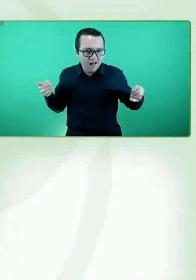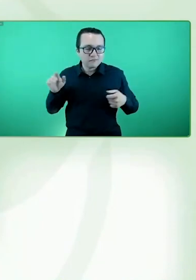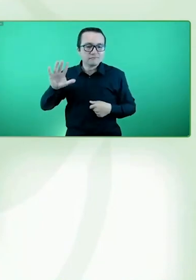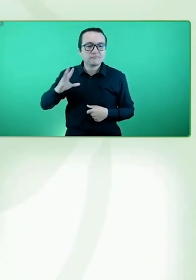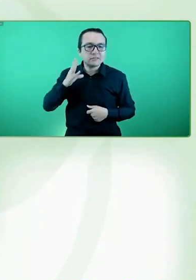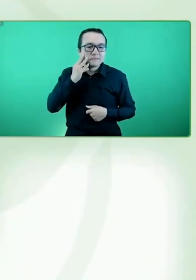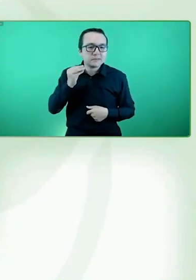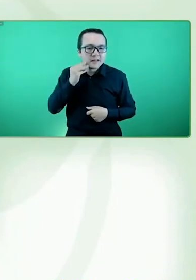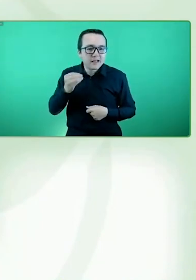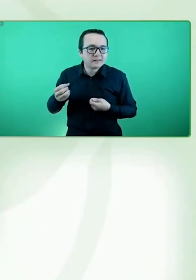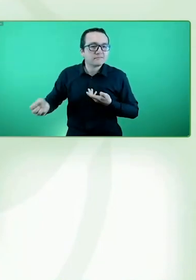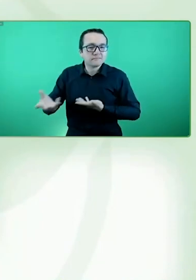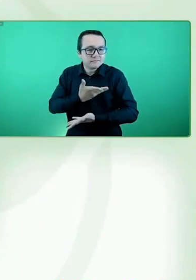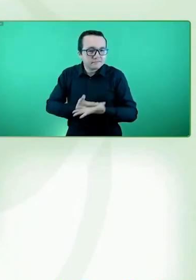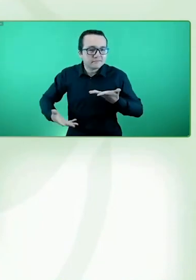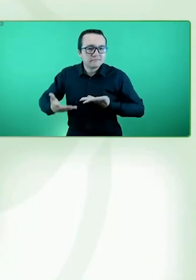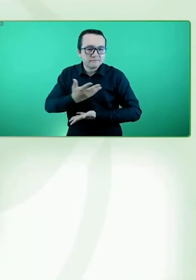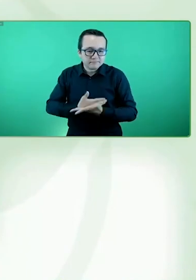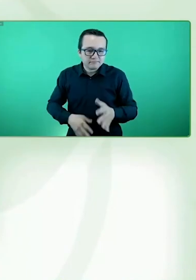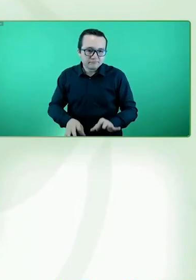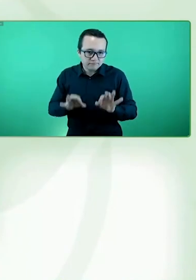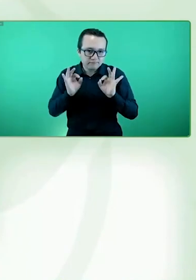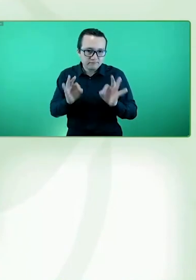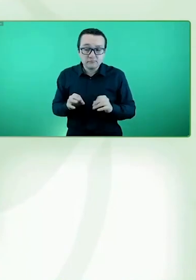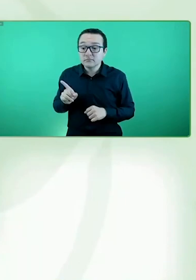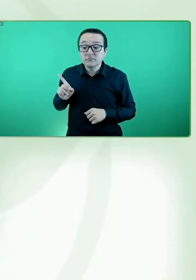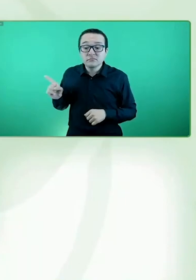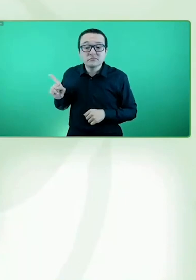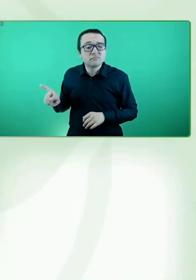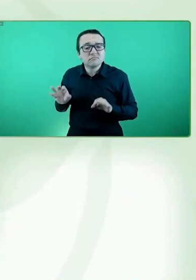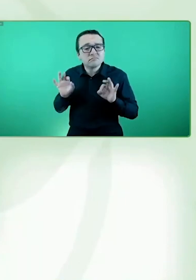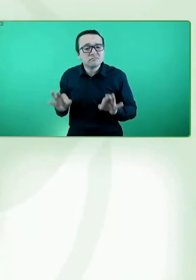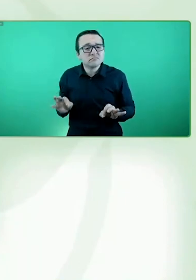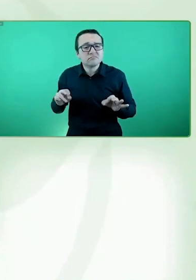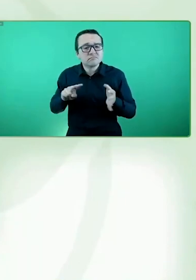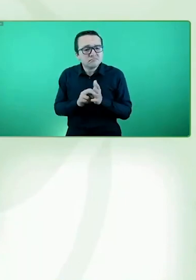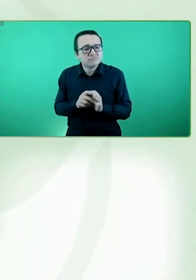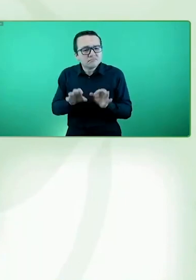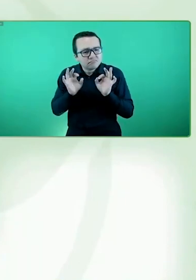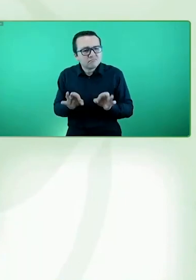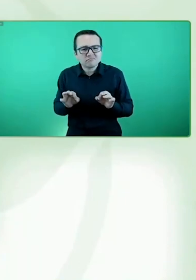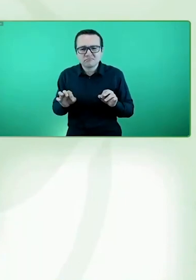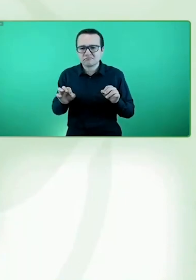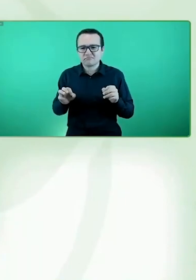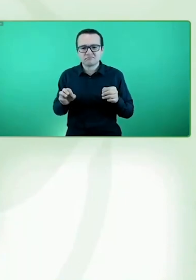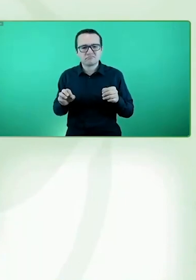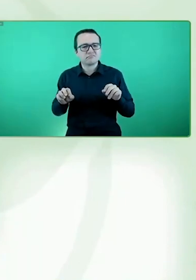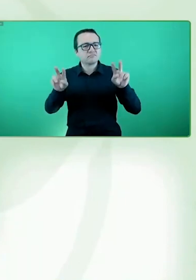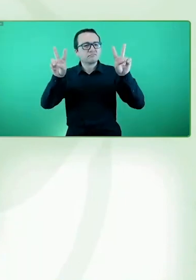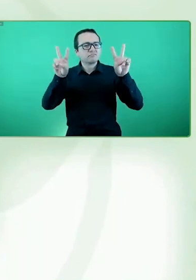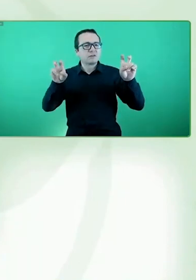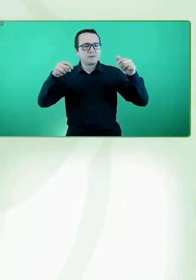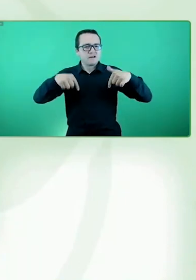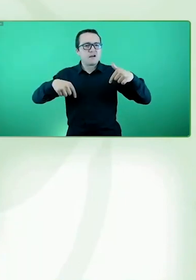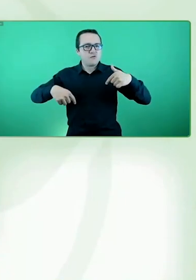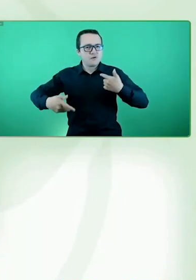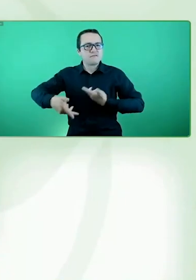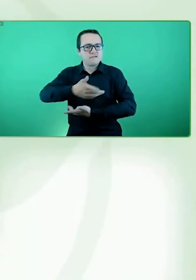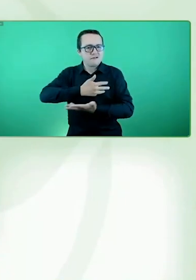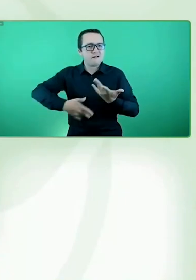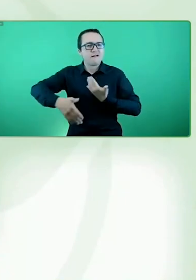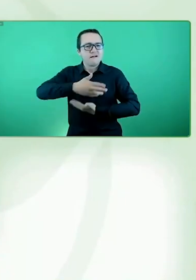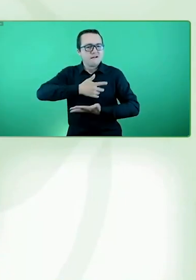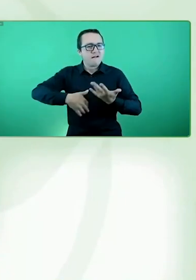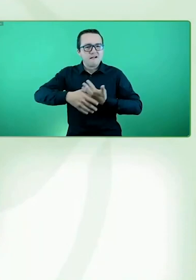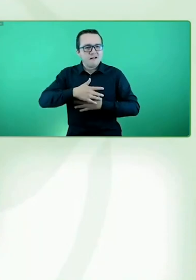no hace más que resaltar y reivindicar la temática que nos ocupa en esta jornada, que es precisamente la